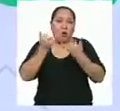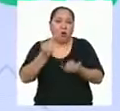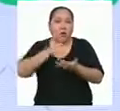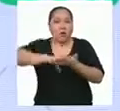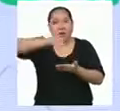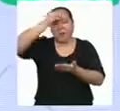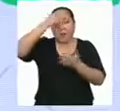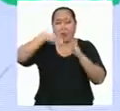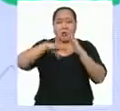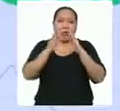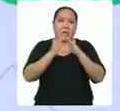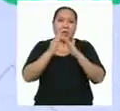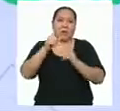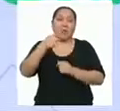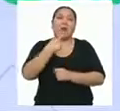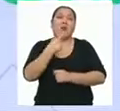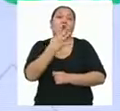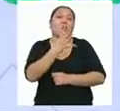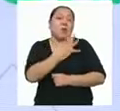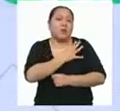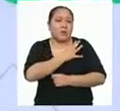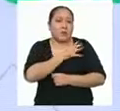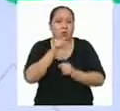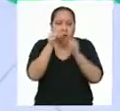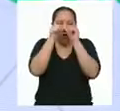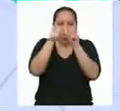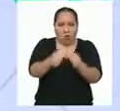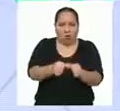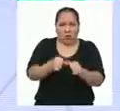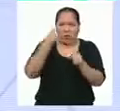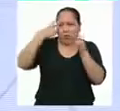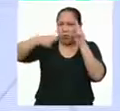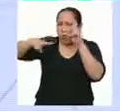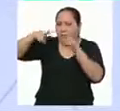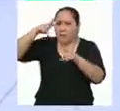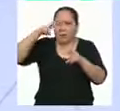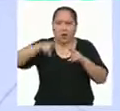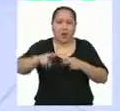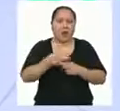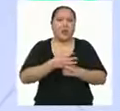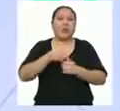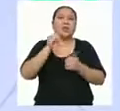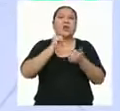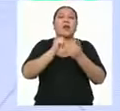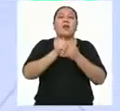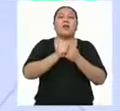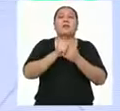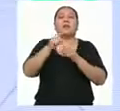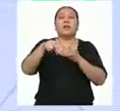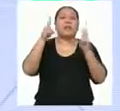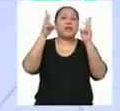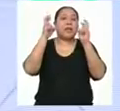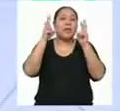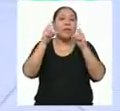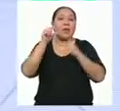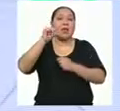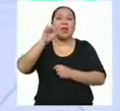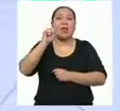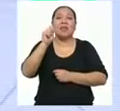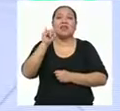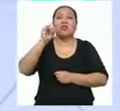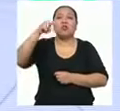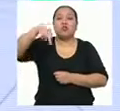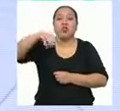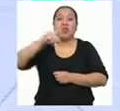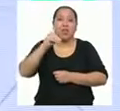Aprendo en Casa, para cuarto de secundaria, continuaremos explorando nuestra competencia de gestión de datos e